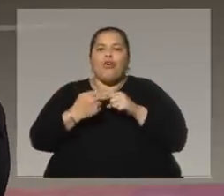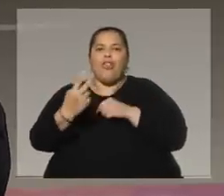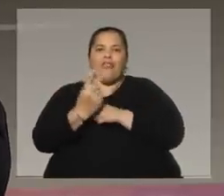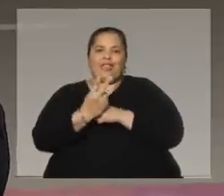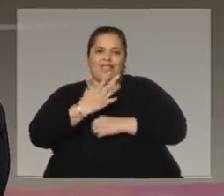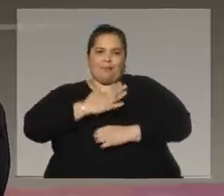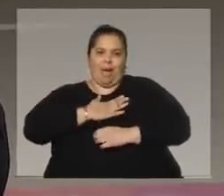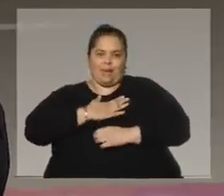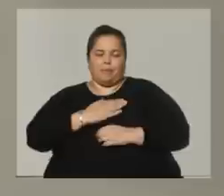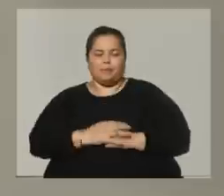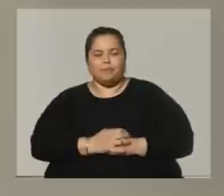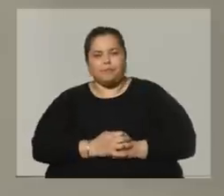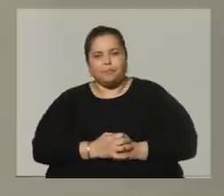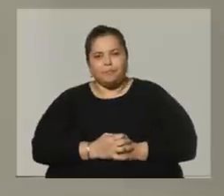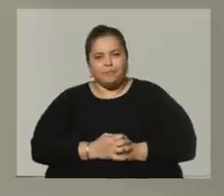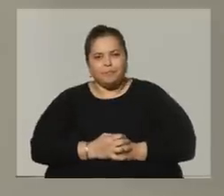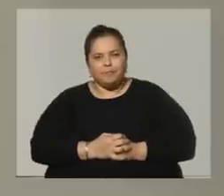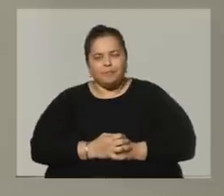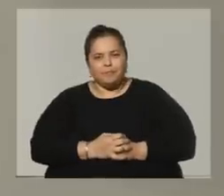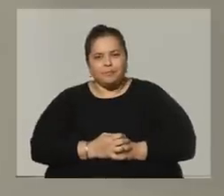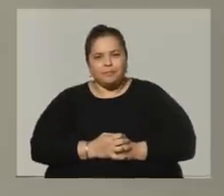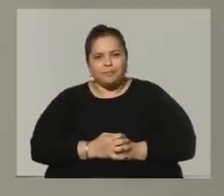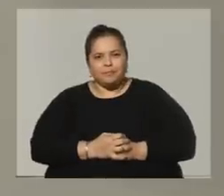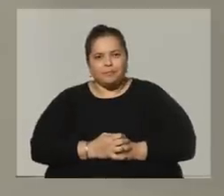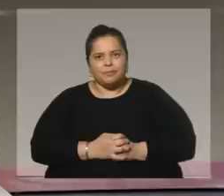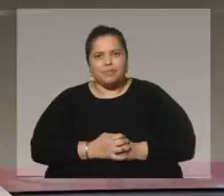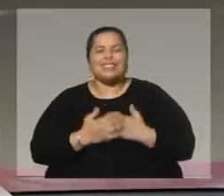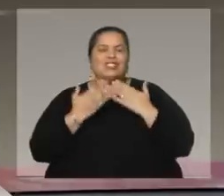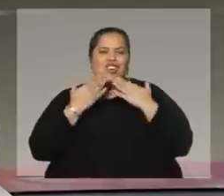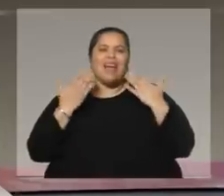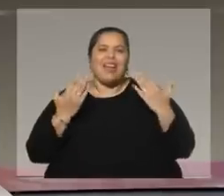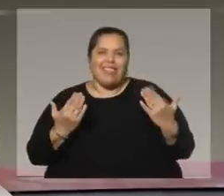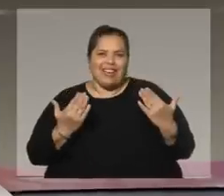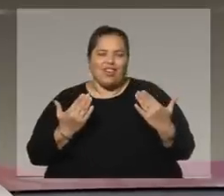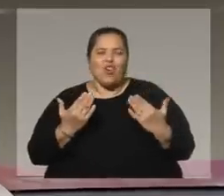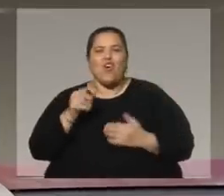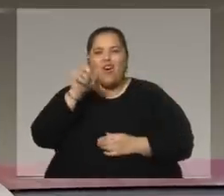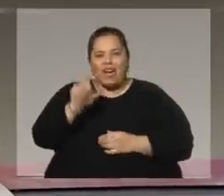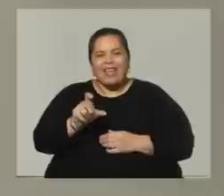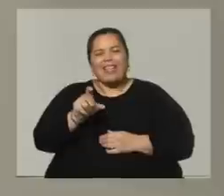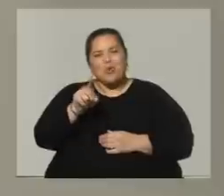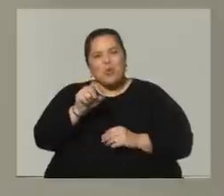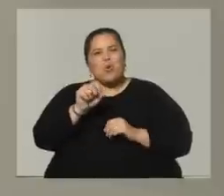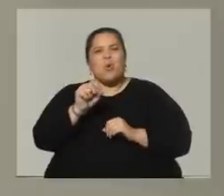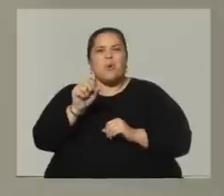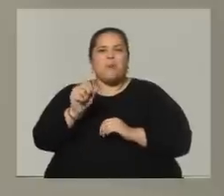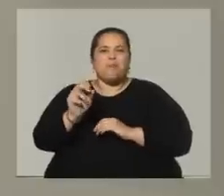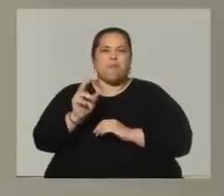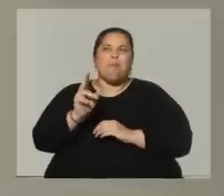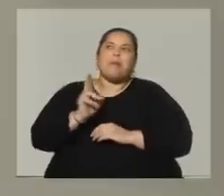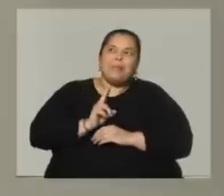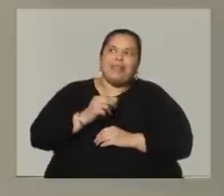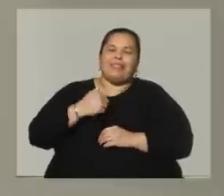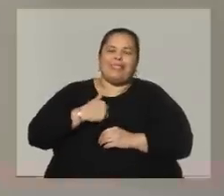Señores, Sergio Puglia ha estado con nosotros. Yo le agradezco a Sergio que me haya permitido hacerle preguntas que de repente